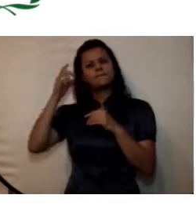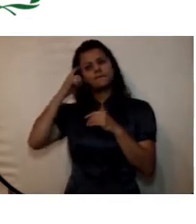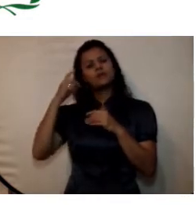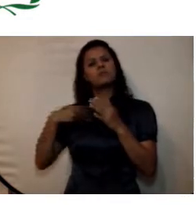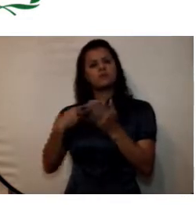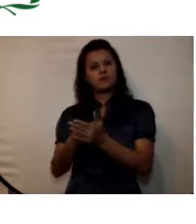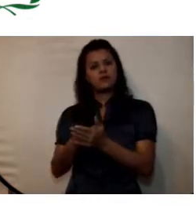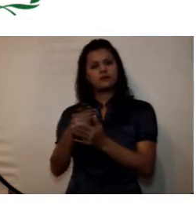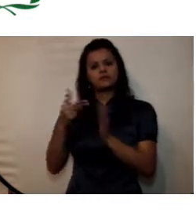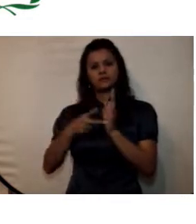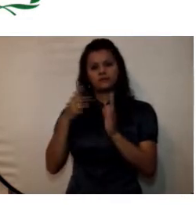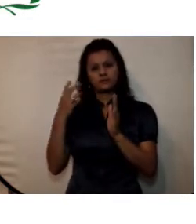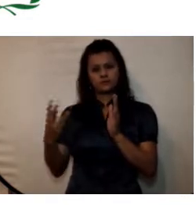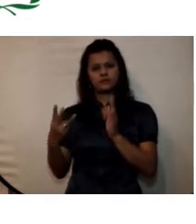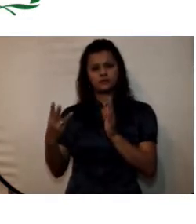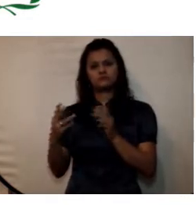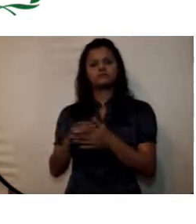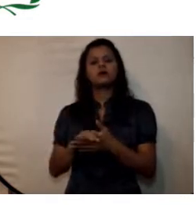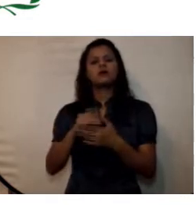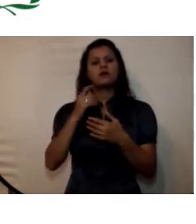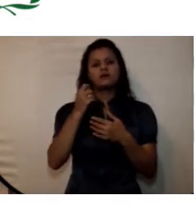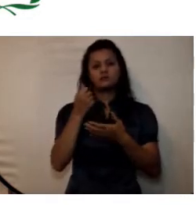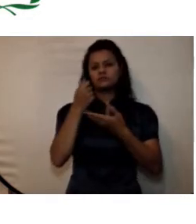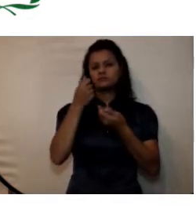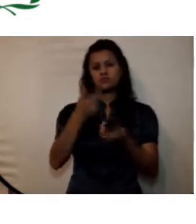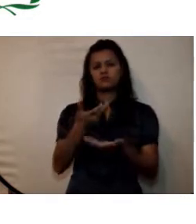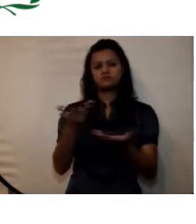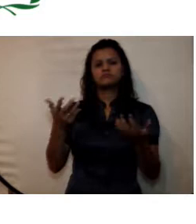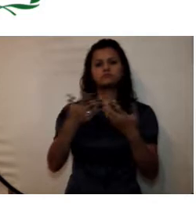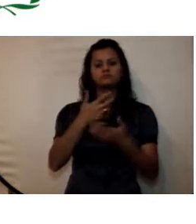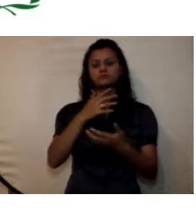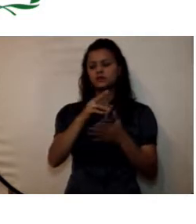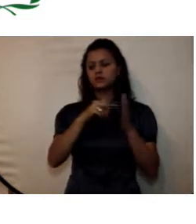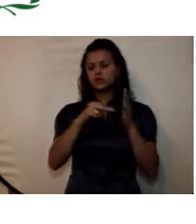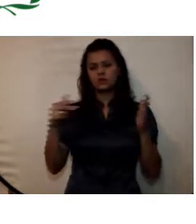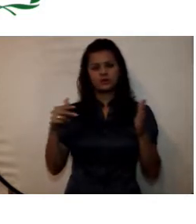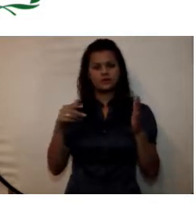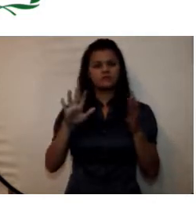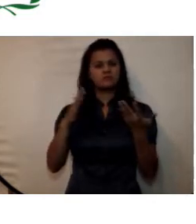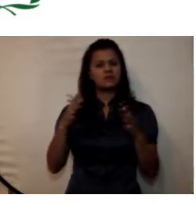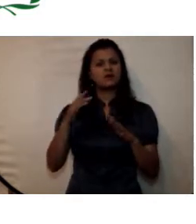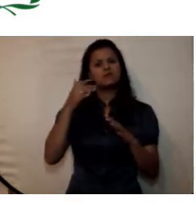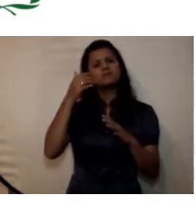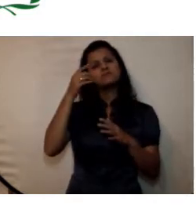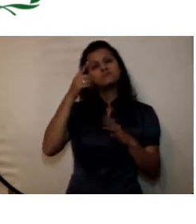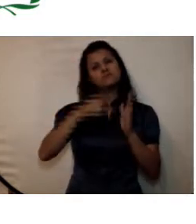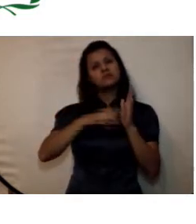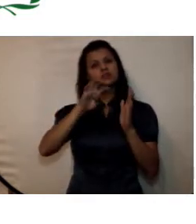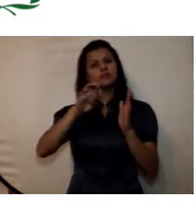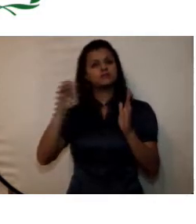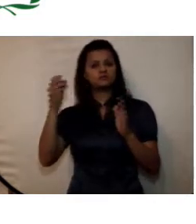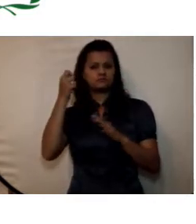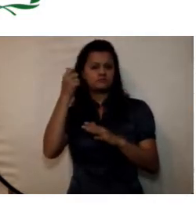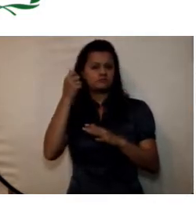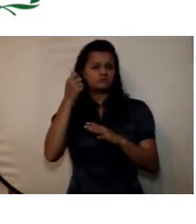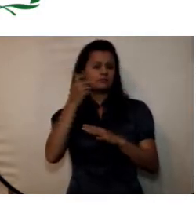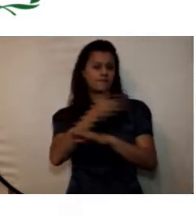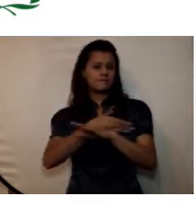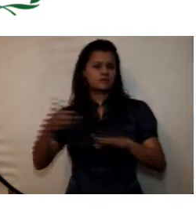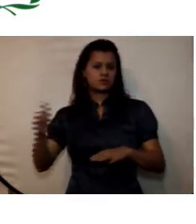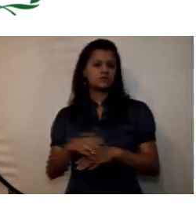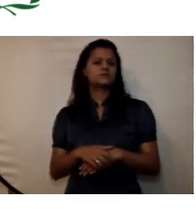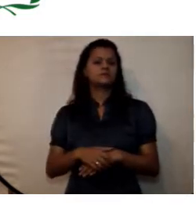para el sistema de ciencia tecnología innovación por un total de 10.900 millones de pesos traducidos en una apuesta por